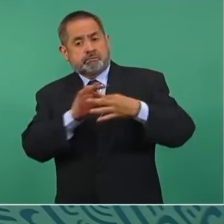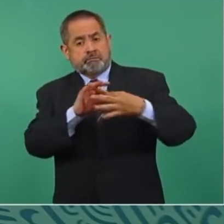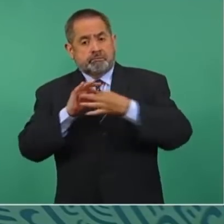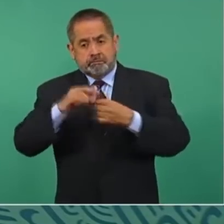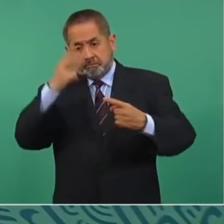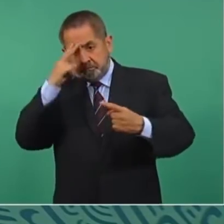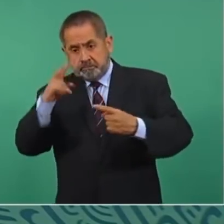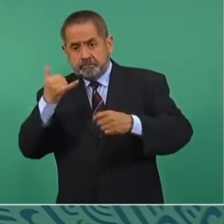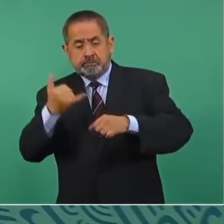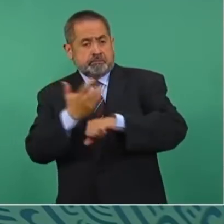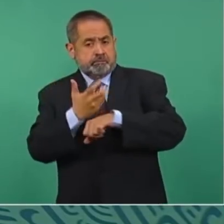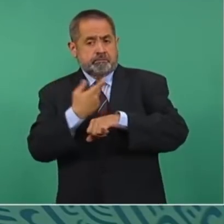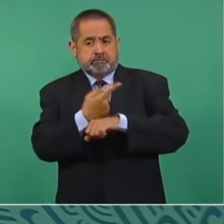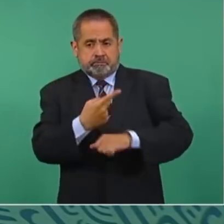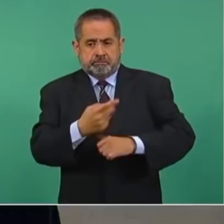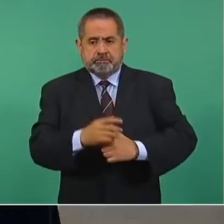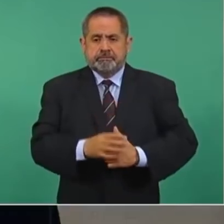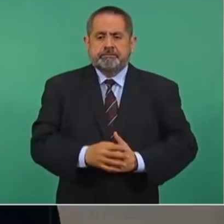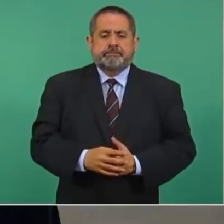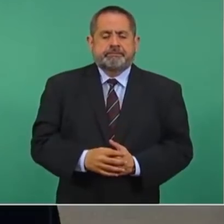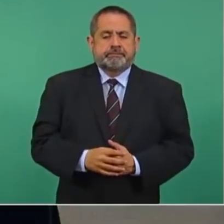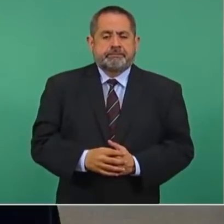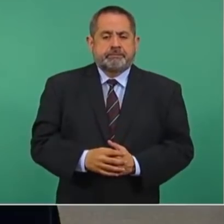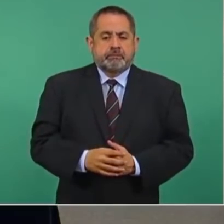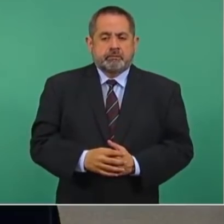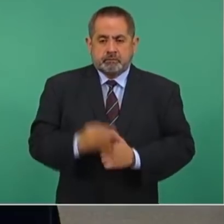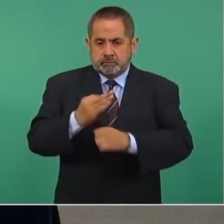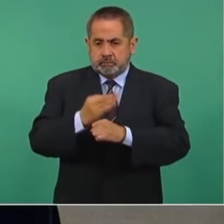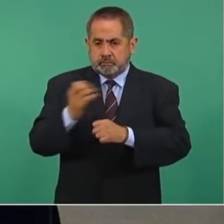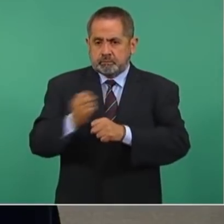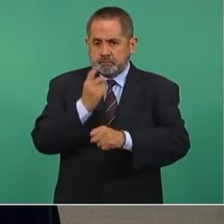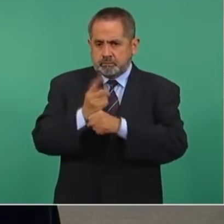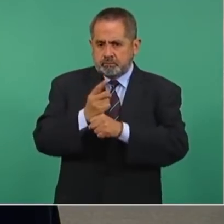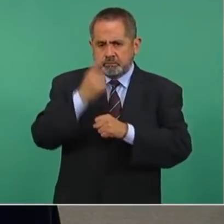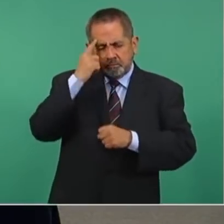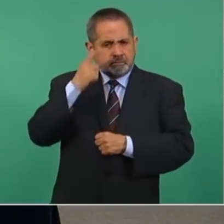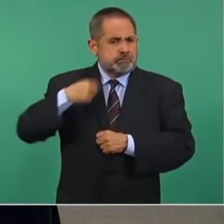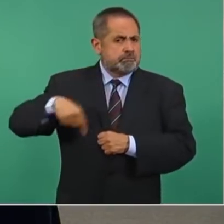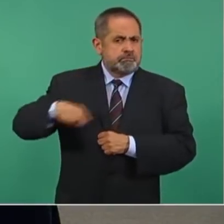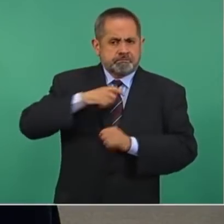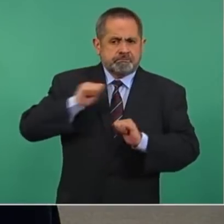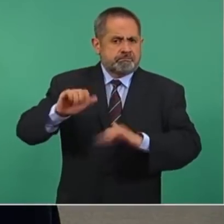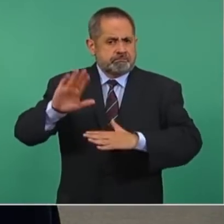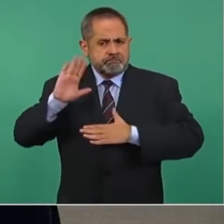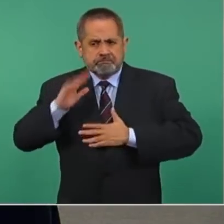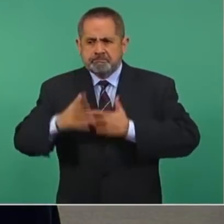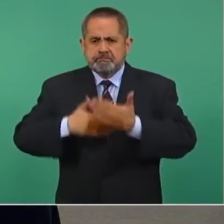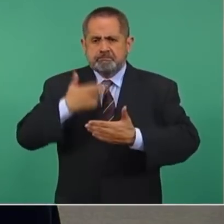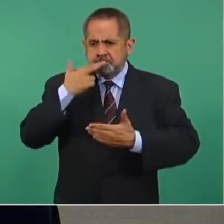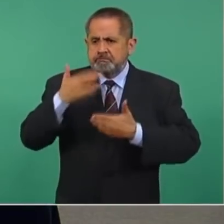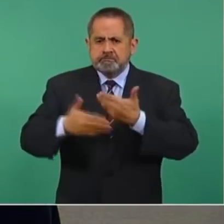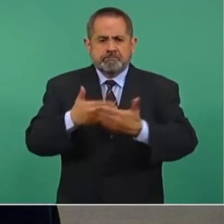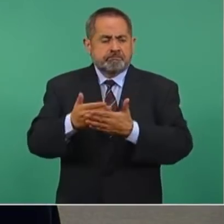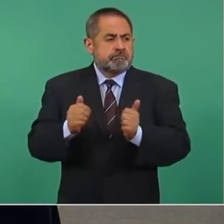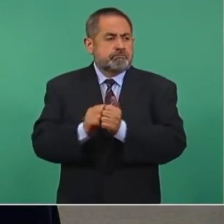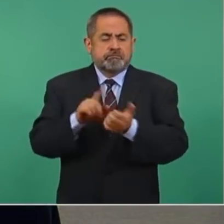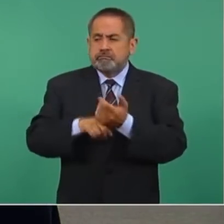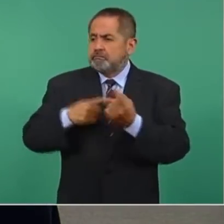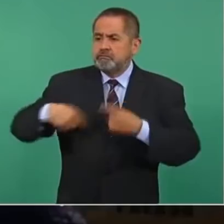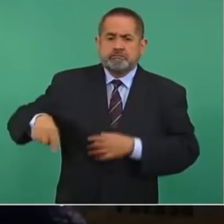y los Estados Unidos. Tenemos la oportunidad de reafirmar nuestro compromiso de mejorar la vida de nuestra